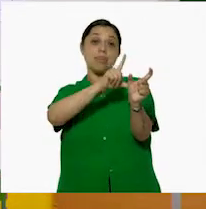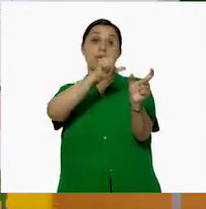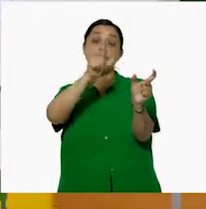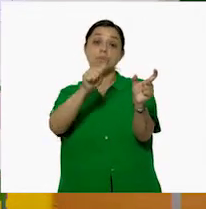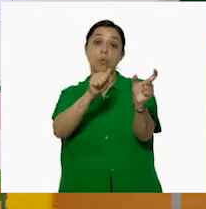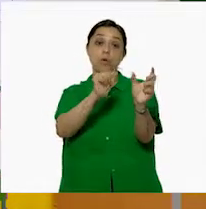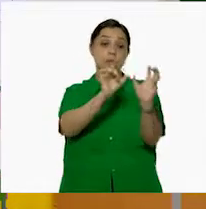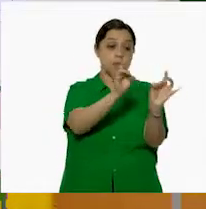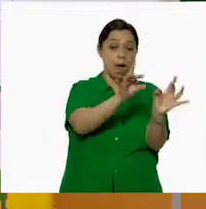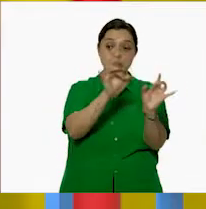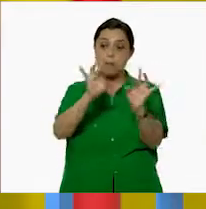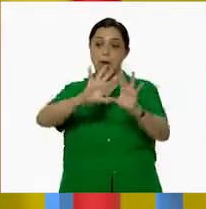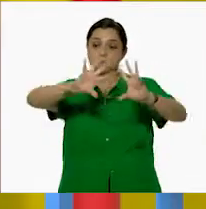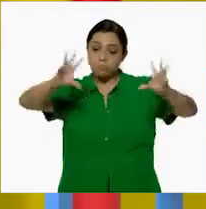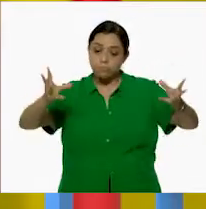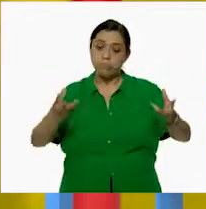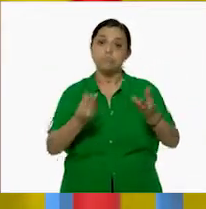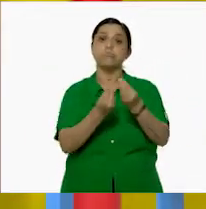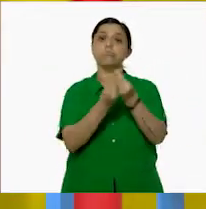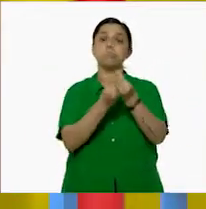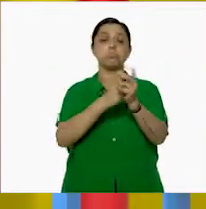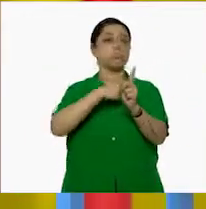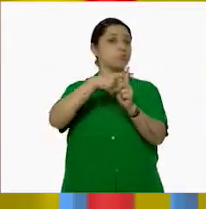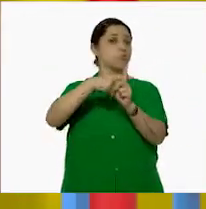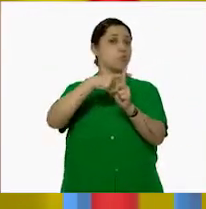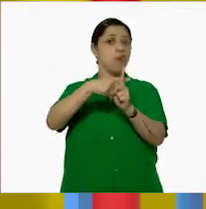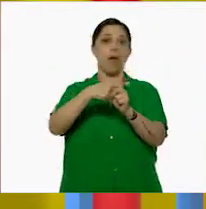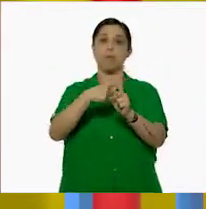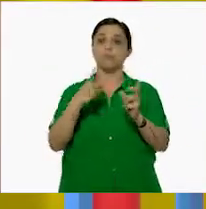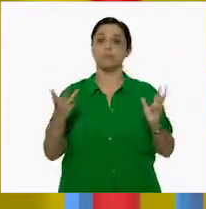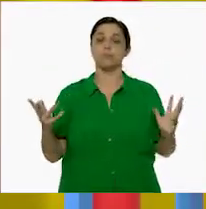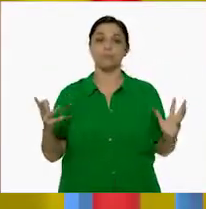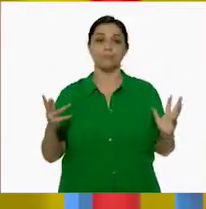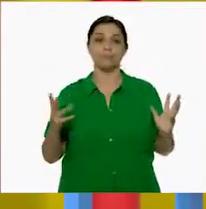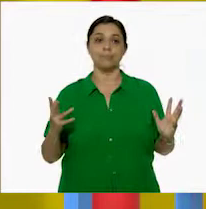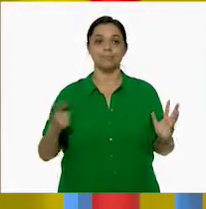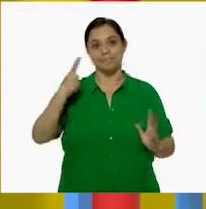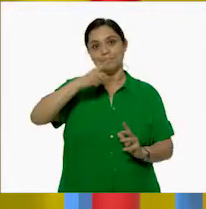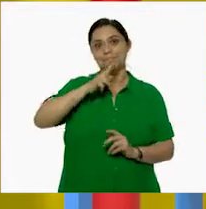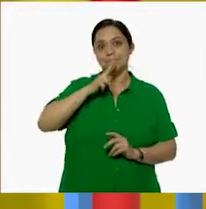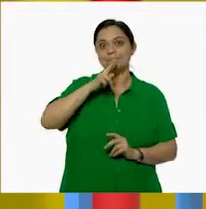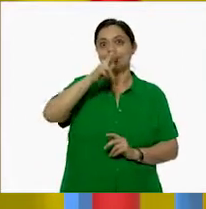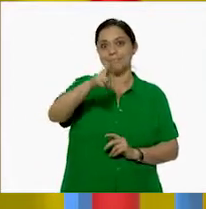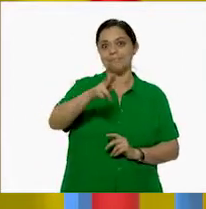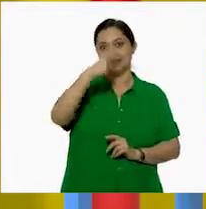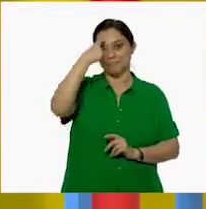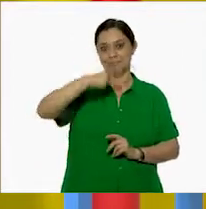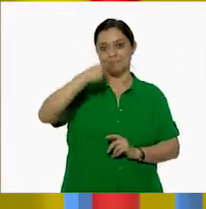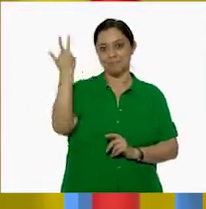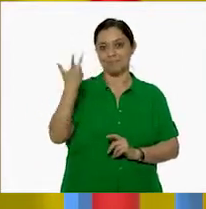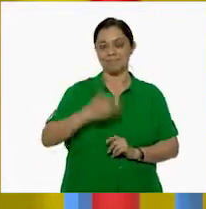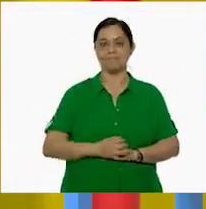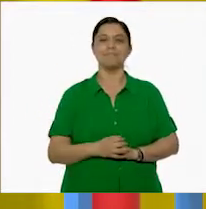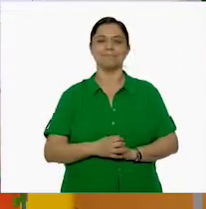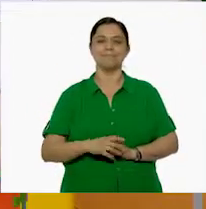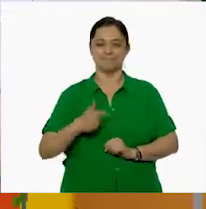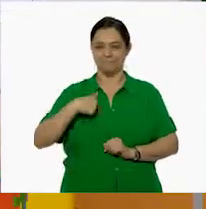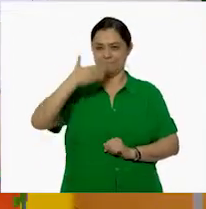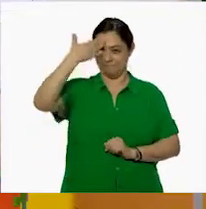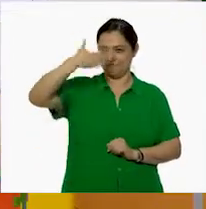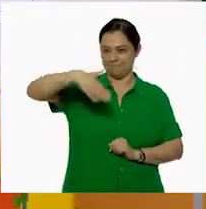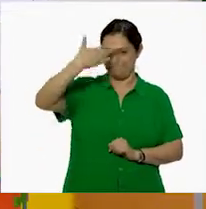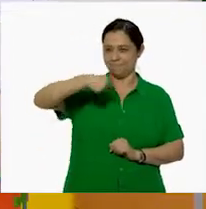podríamos unir. ¿Sumar? ¿Sumar? Hacer esa unión, esa suma, para tener los resultados de forma rápida. Yo sé que se acuerdan cómo